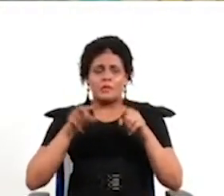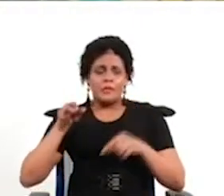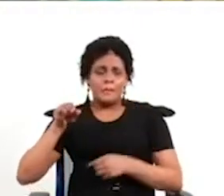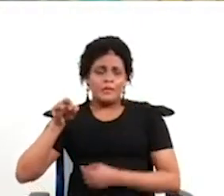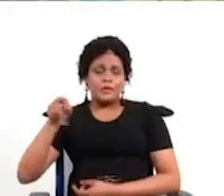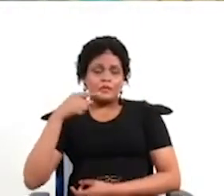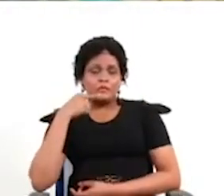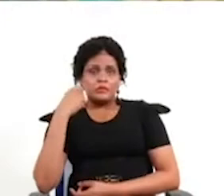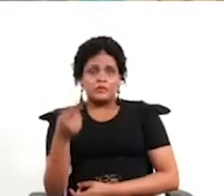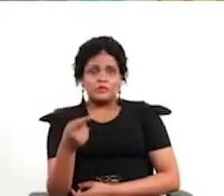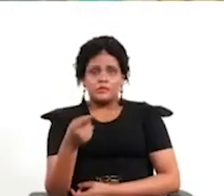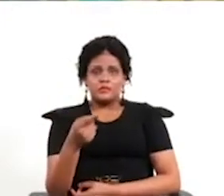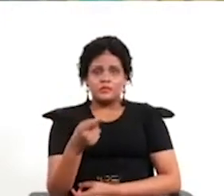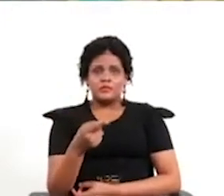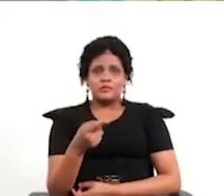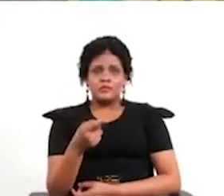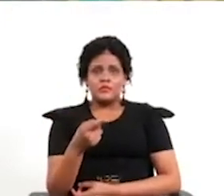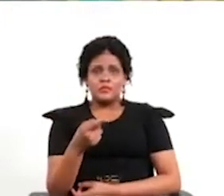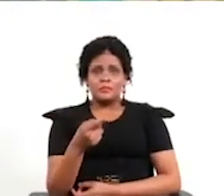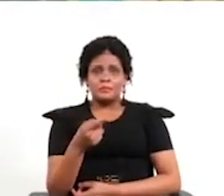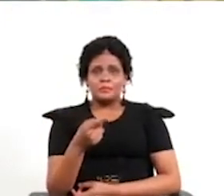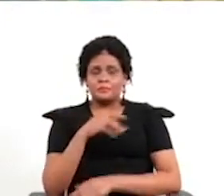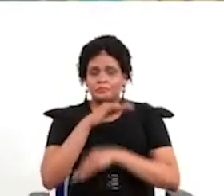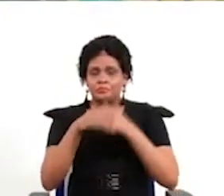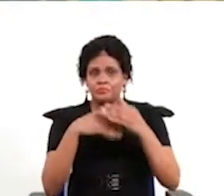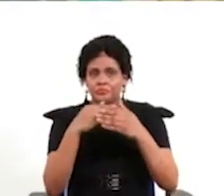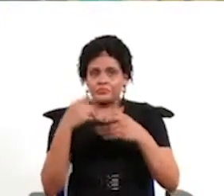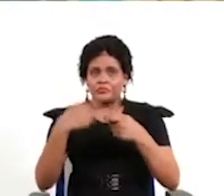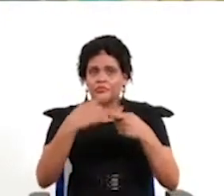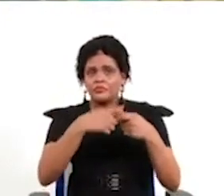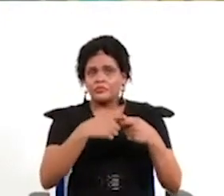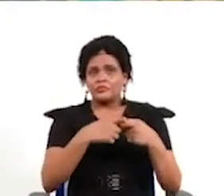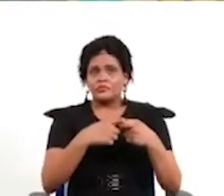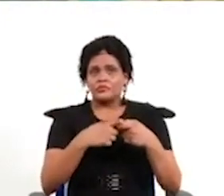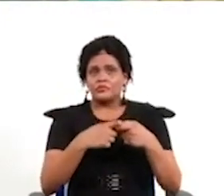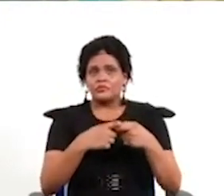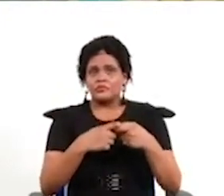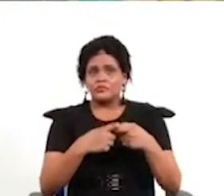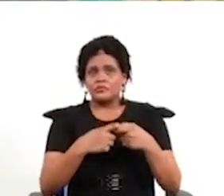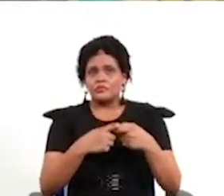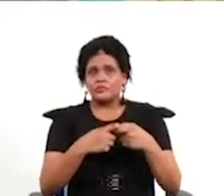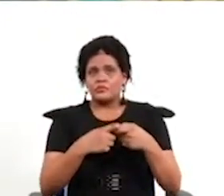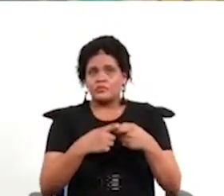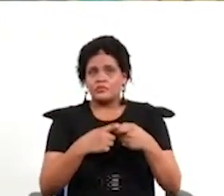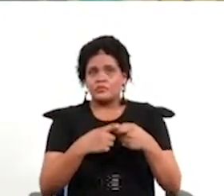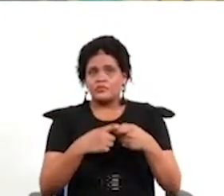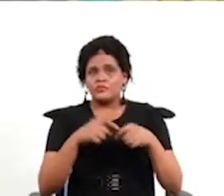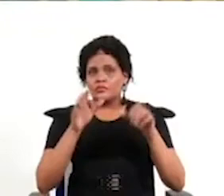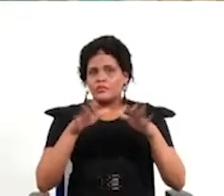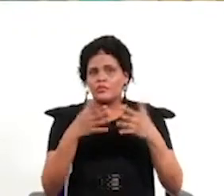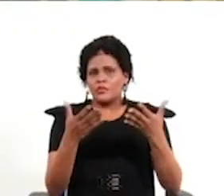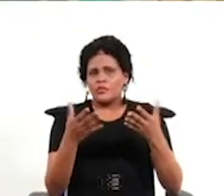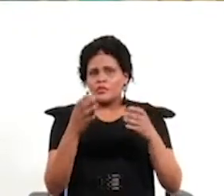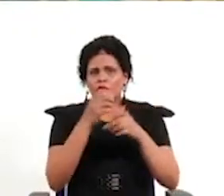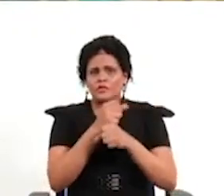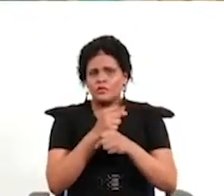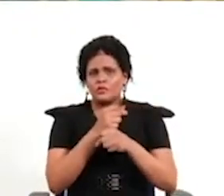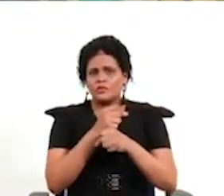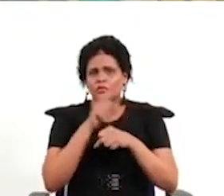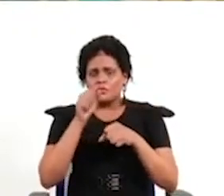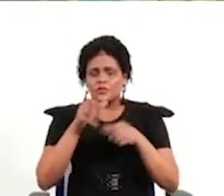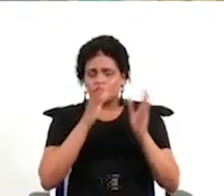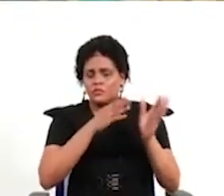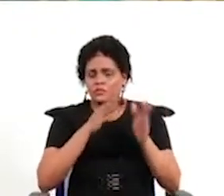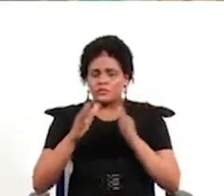de Zurich con los que compartí trabajo durante muchos años Fernando Méndez y Jonathan Weasley lo estudiaron